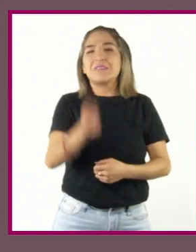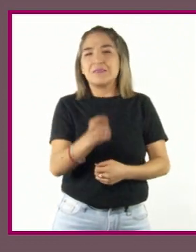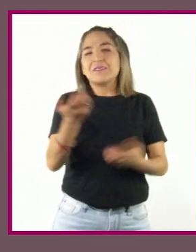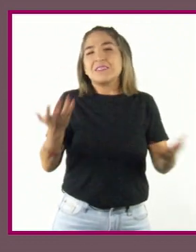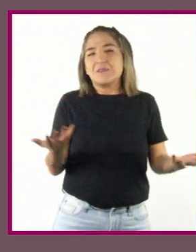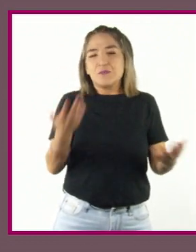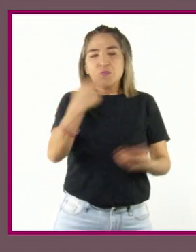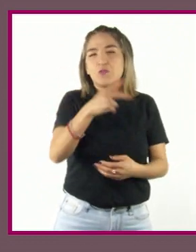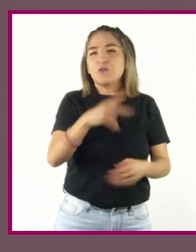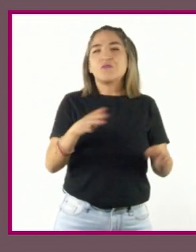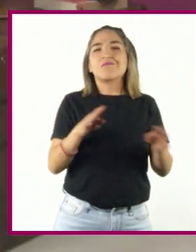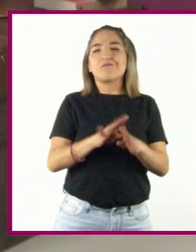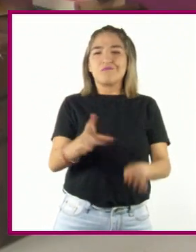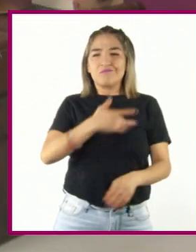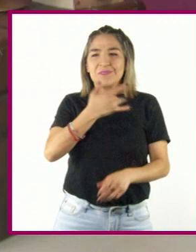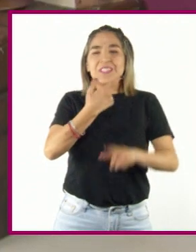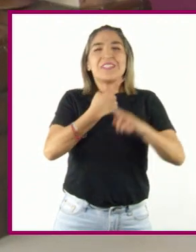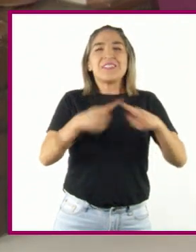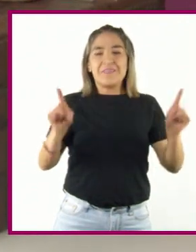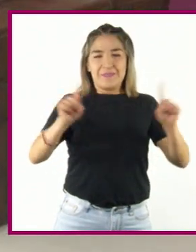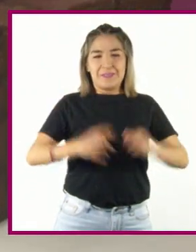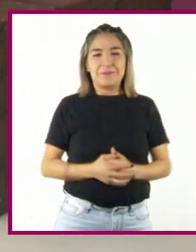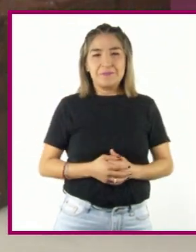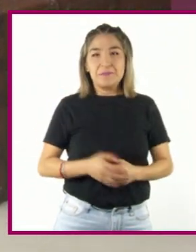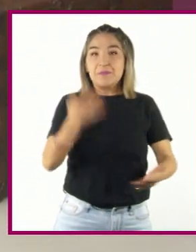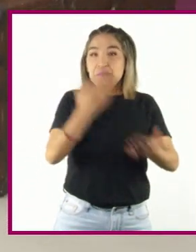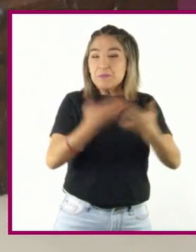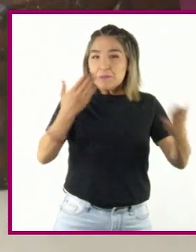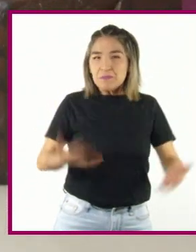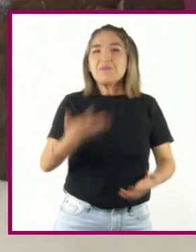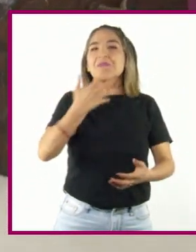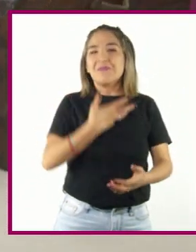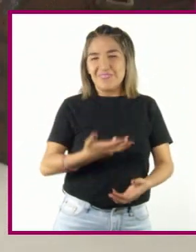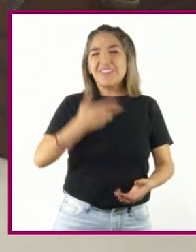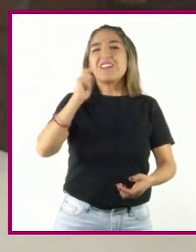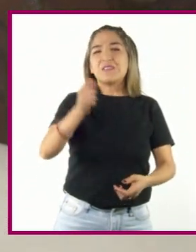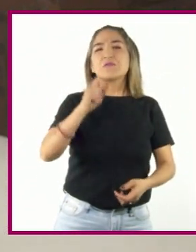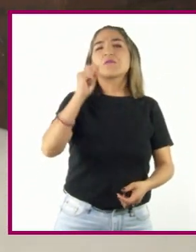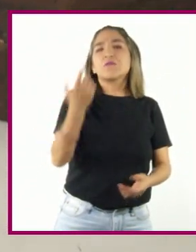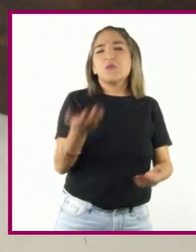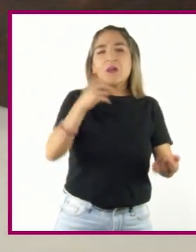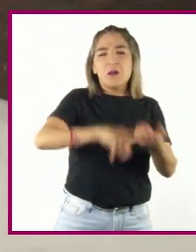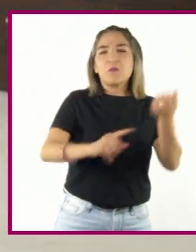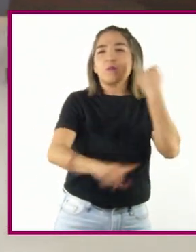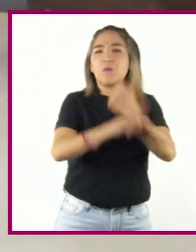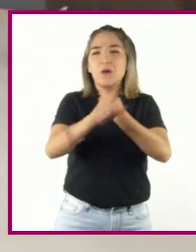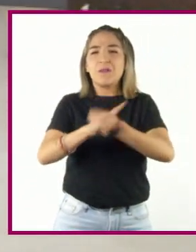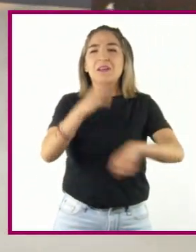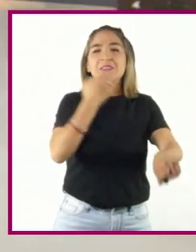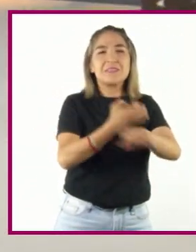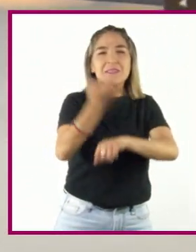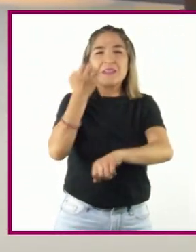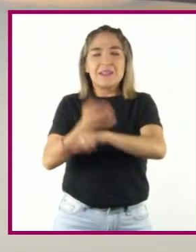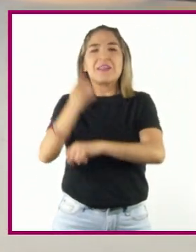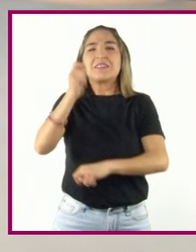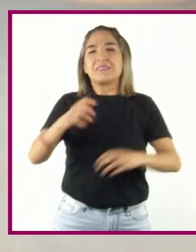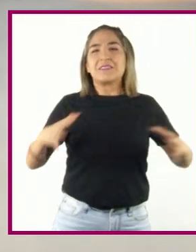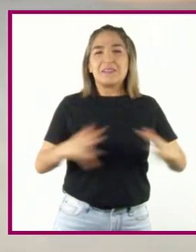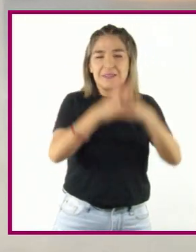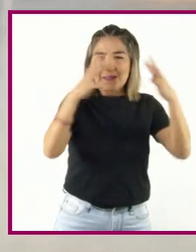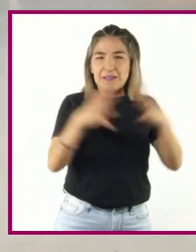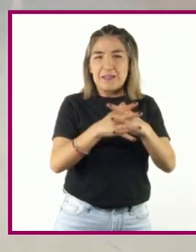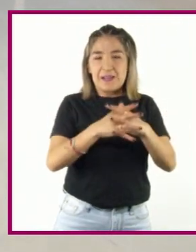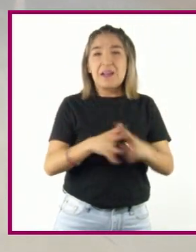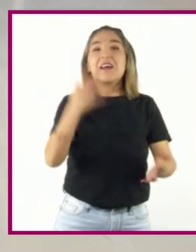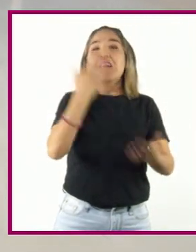de manera unilateral. Hoy en día existen pocos conflictos entre estados que hayan terminado en una guerra, pero